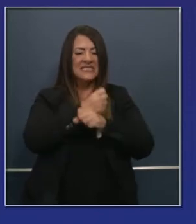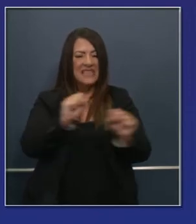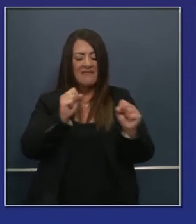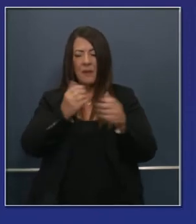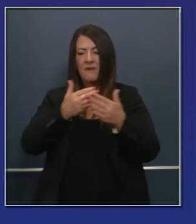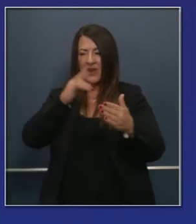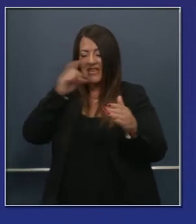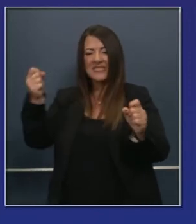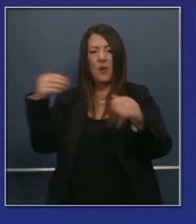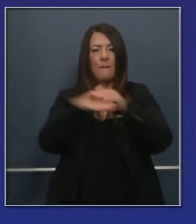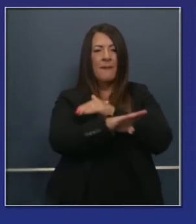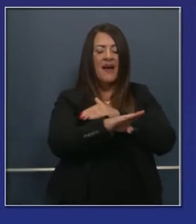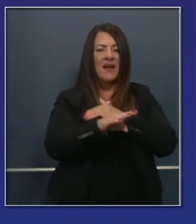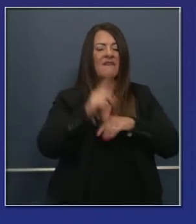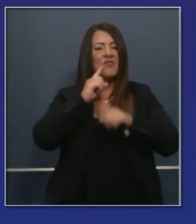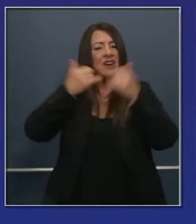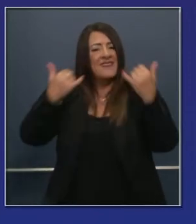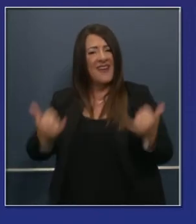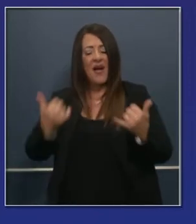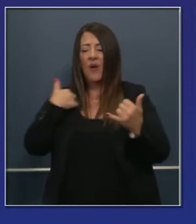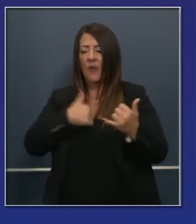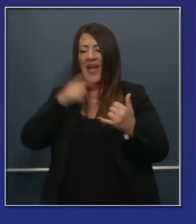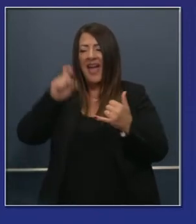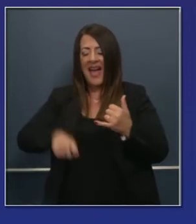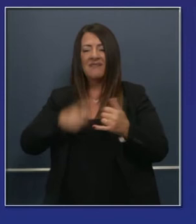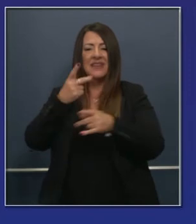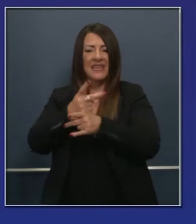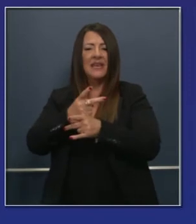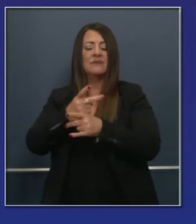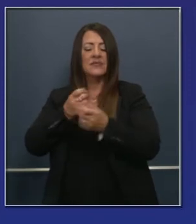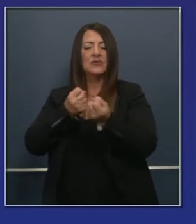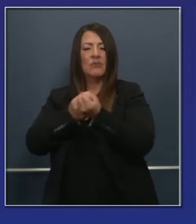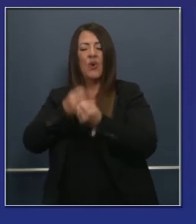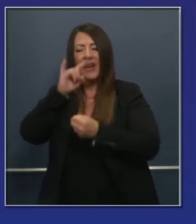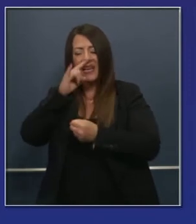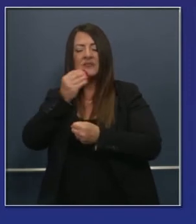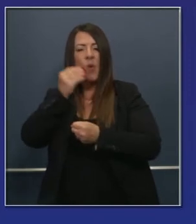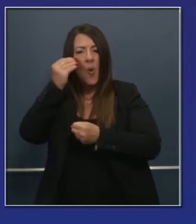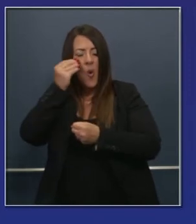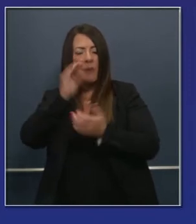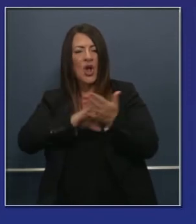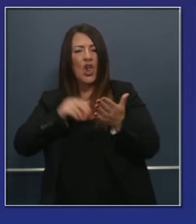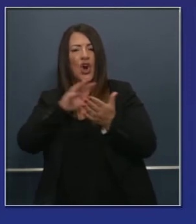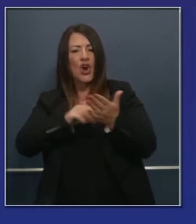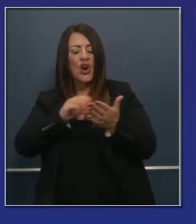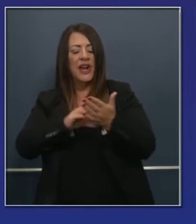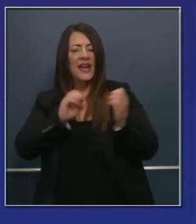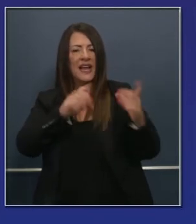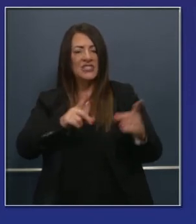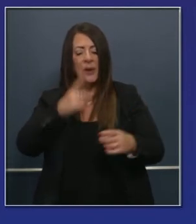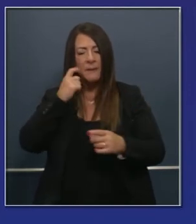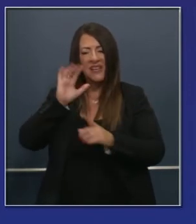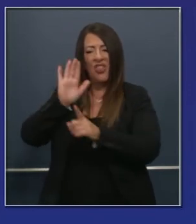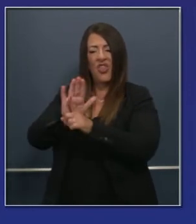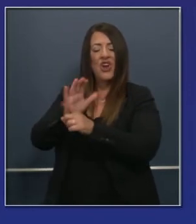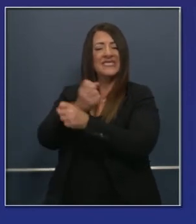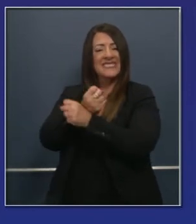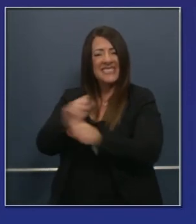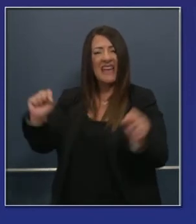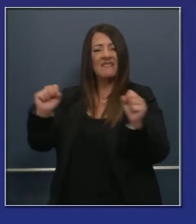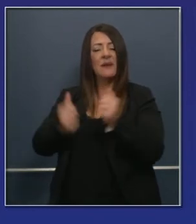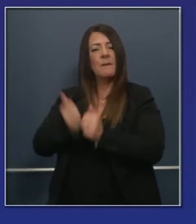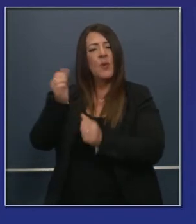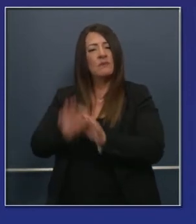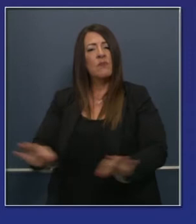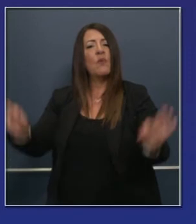de todos trabajar y estudiar como debe ser. Pero mientras tanto, ahora que tenemos el estudio a distancia, estamos preparándonos